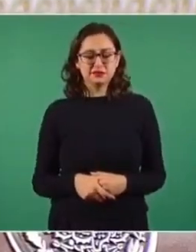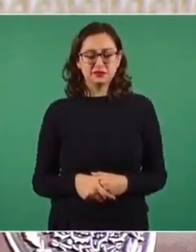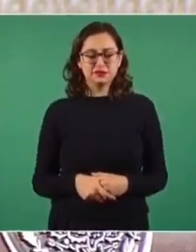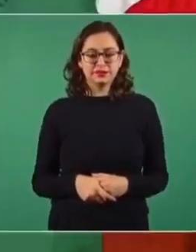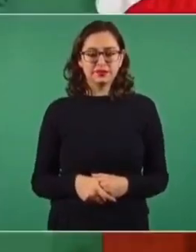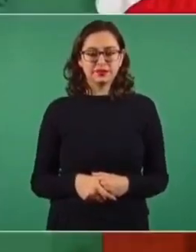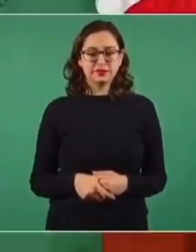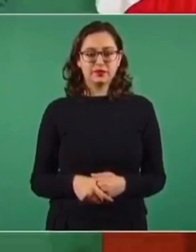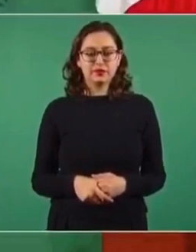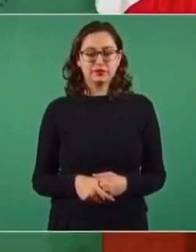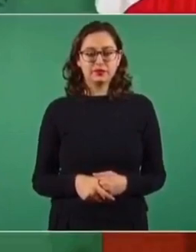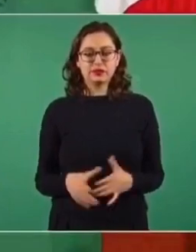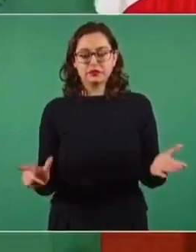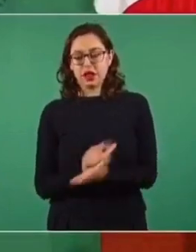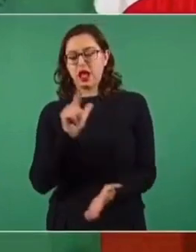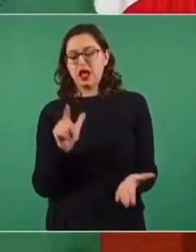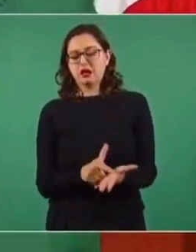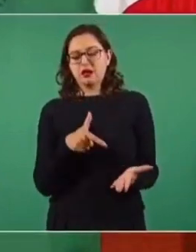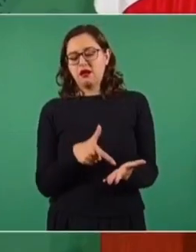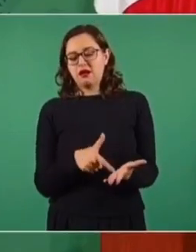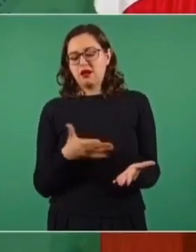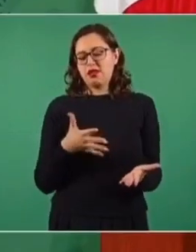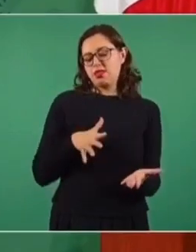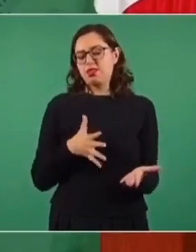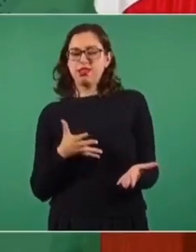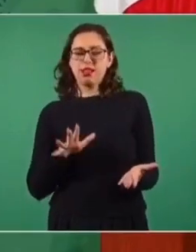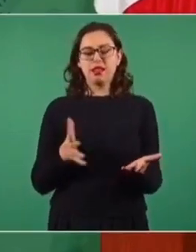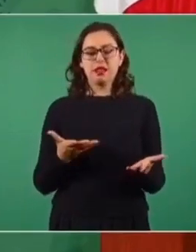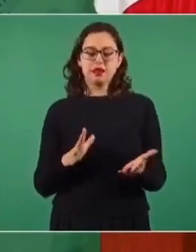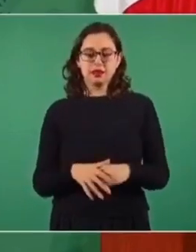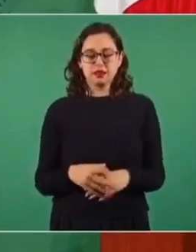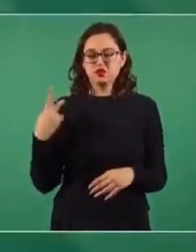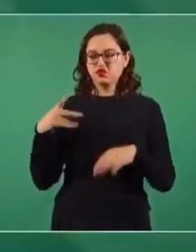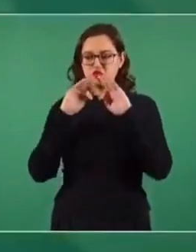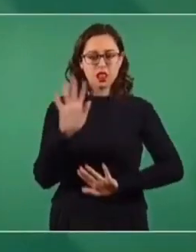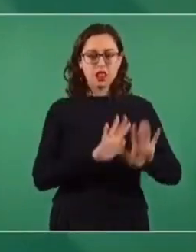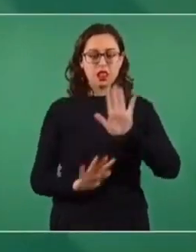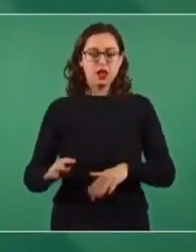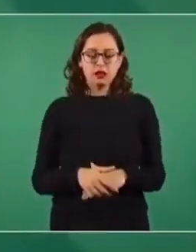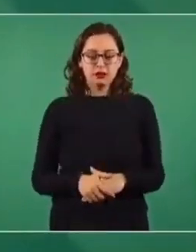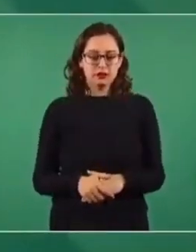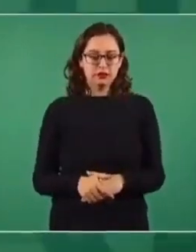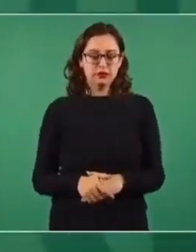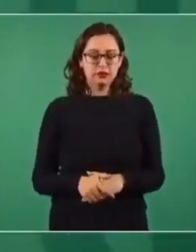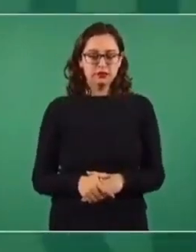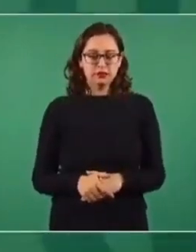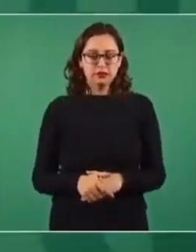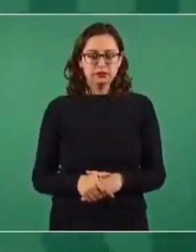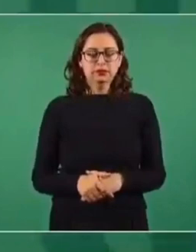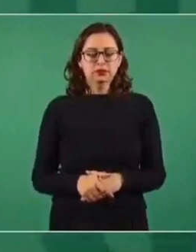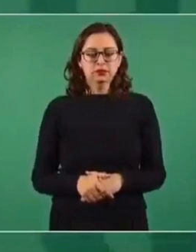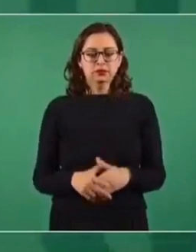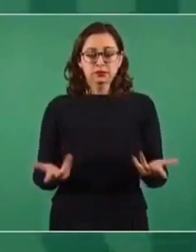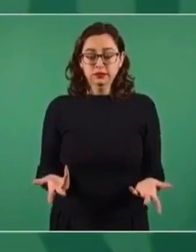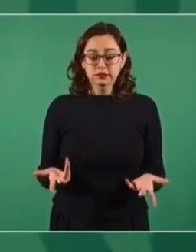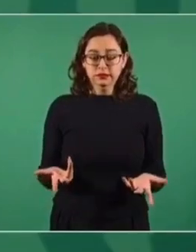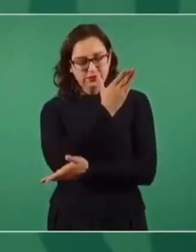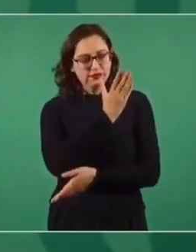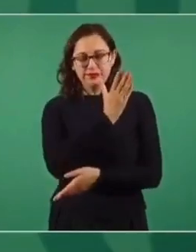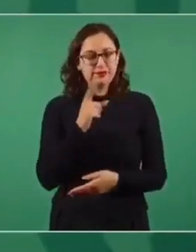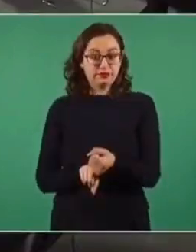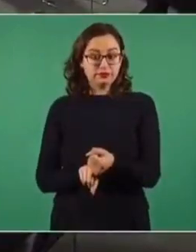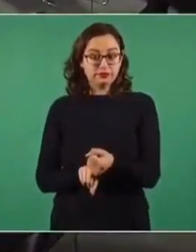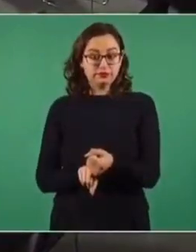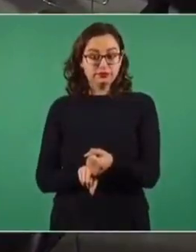la ley a su antojo. Ni siquiera dependen del Poder Judicial. Eso